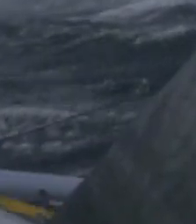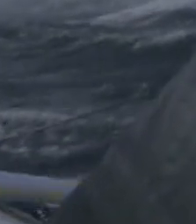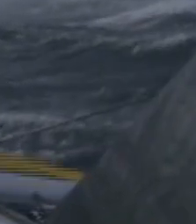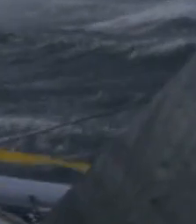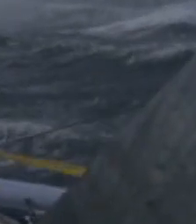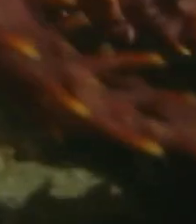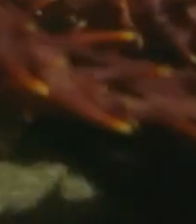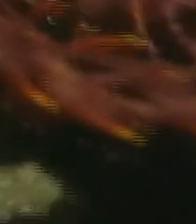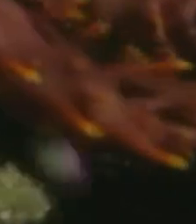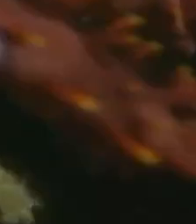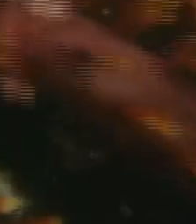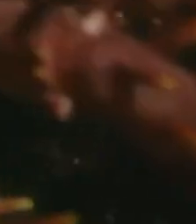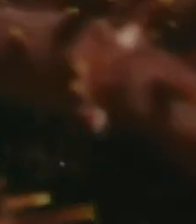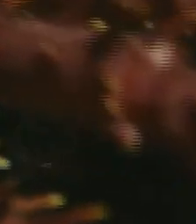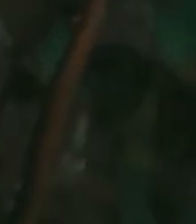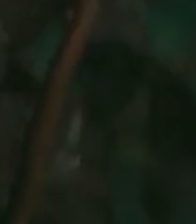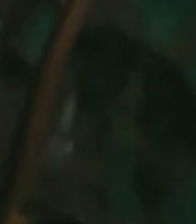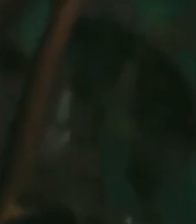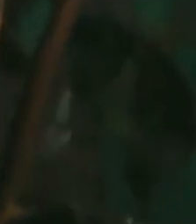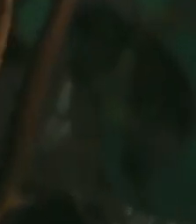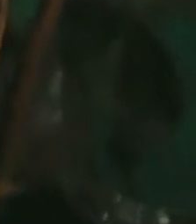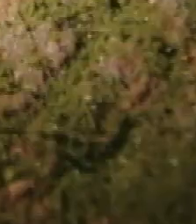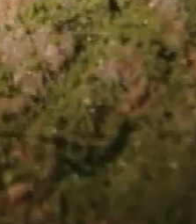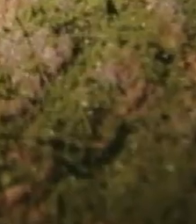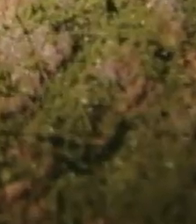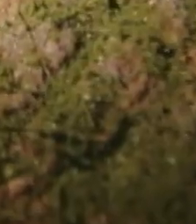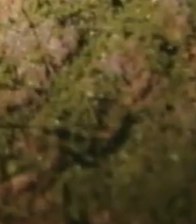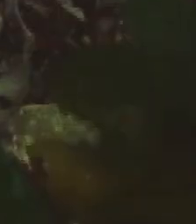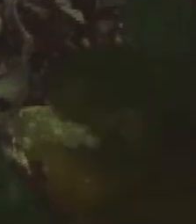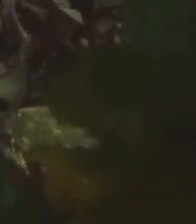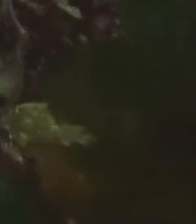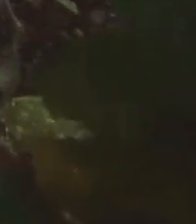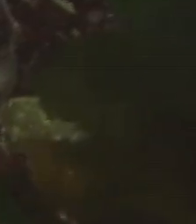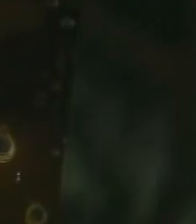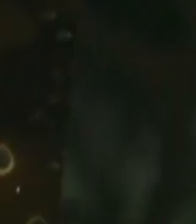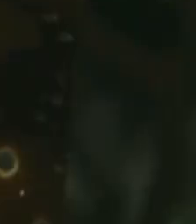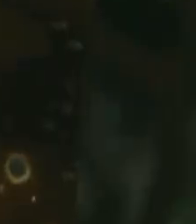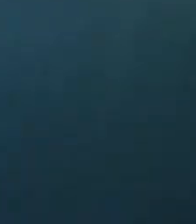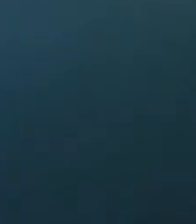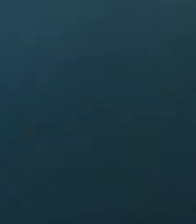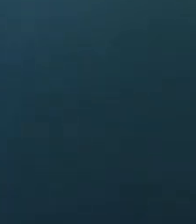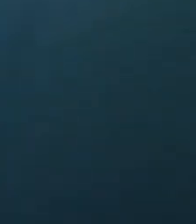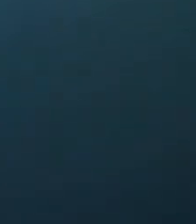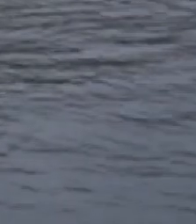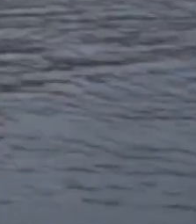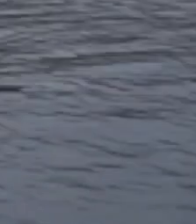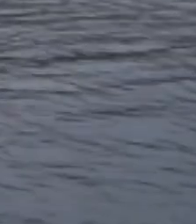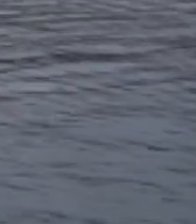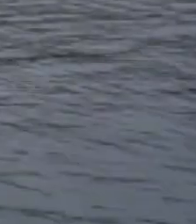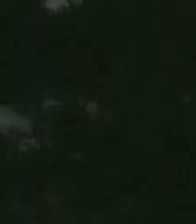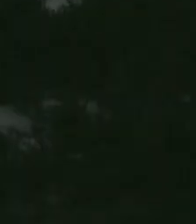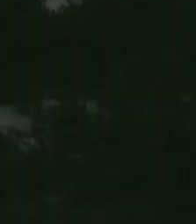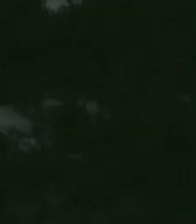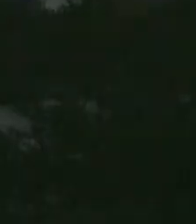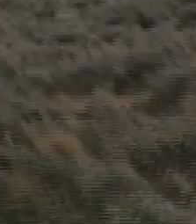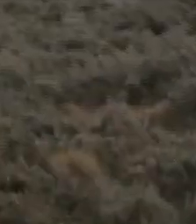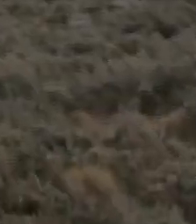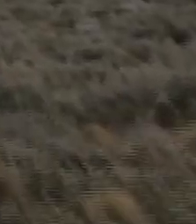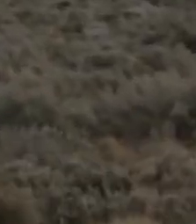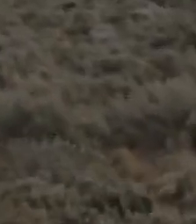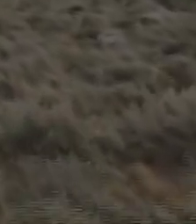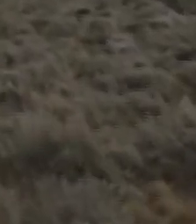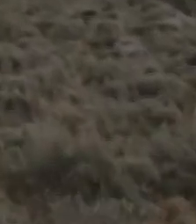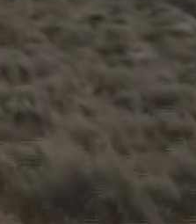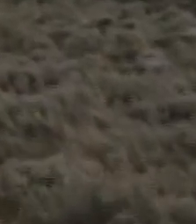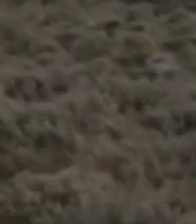grabado a lo largo de toda la costa argentina que presenta los ecosistemas marinos desde la exuberante isla de los estados